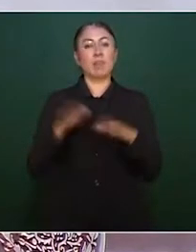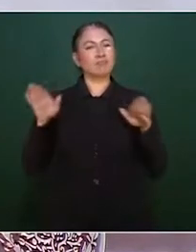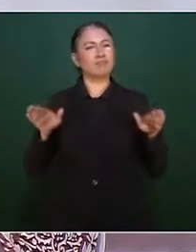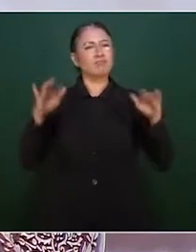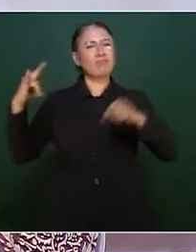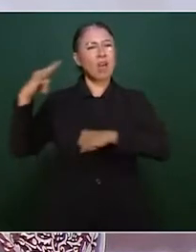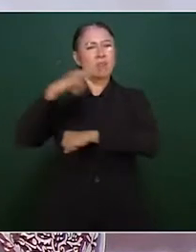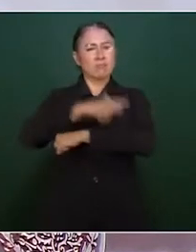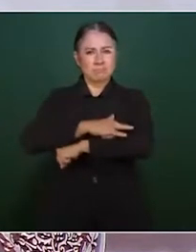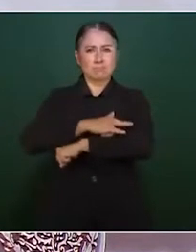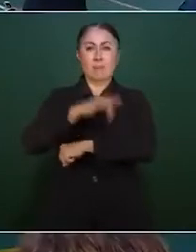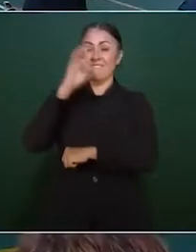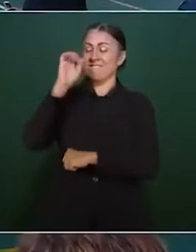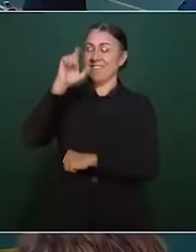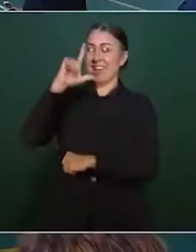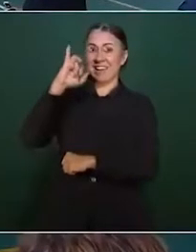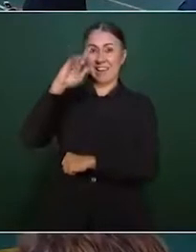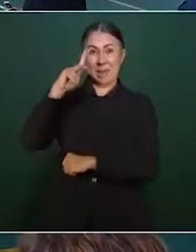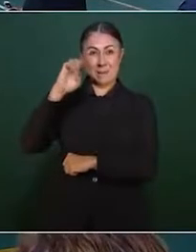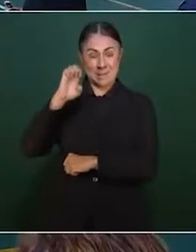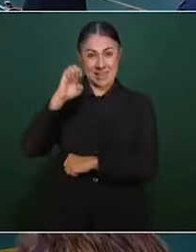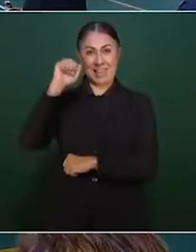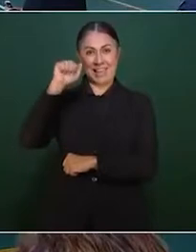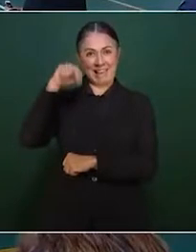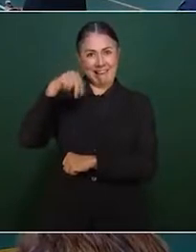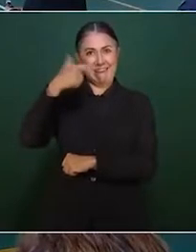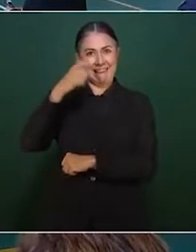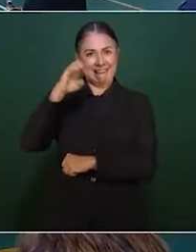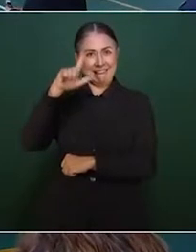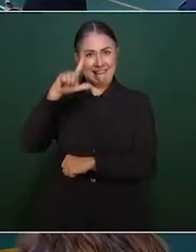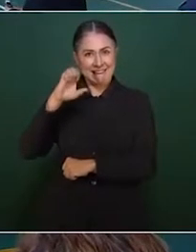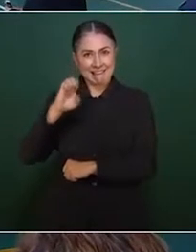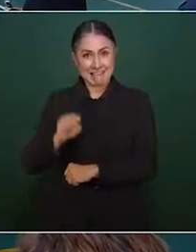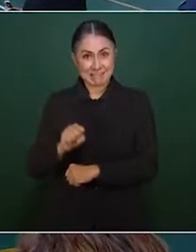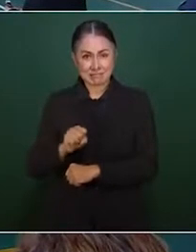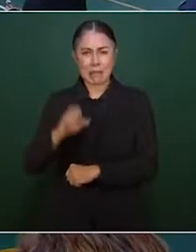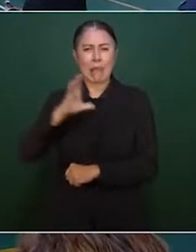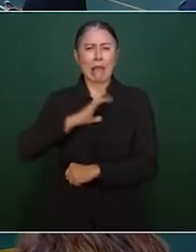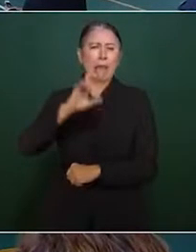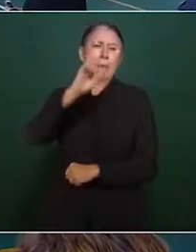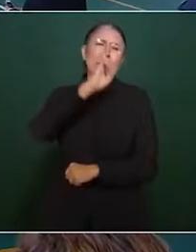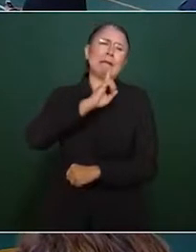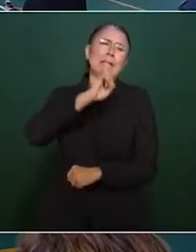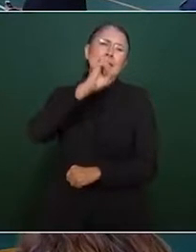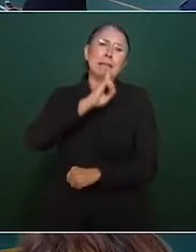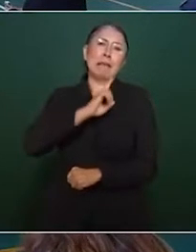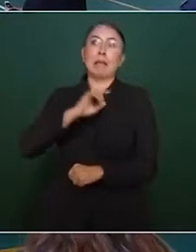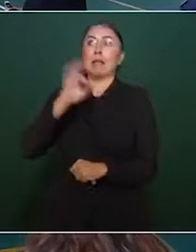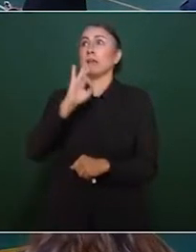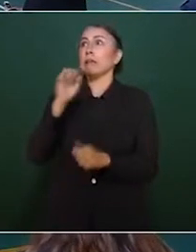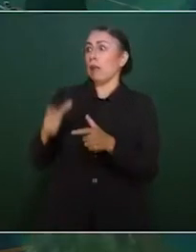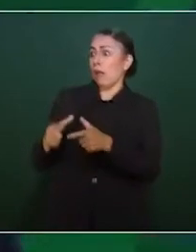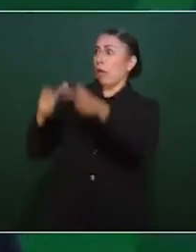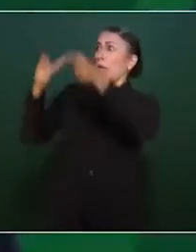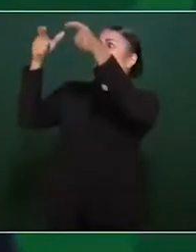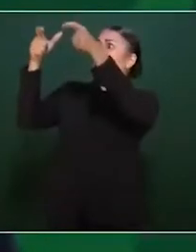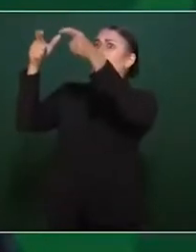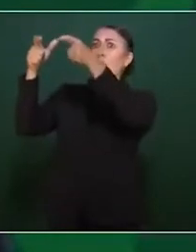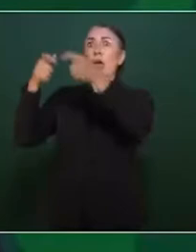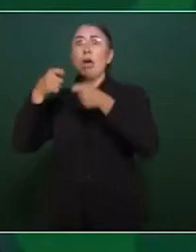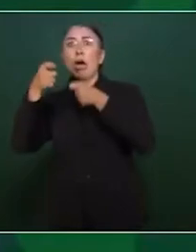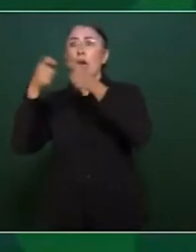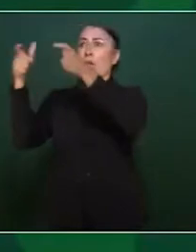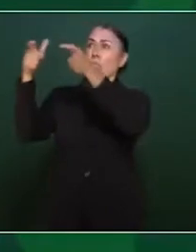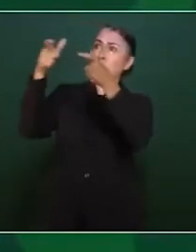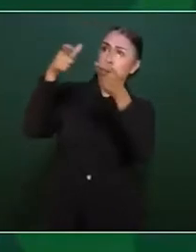Felipe Ángeles, han dicho de todo tipo de mentiras, que si la torre de control está inclinada, que